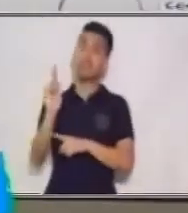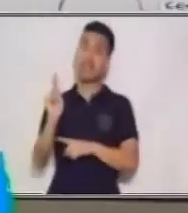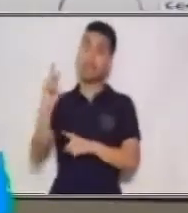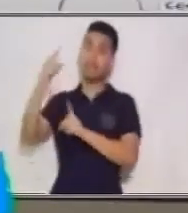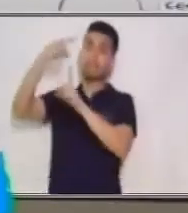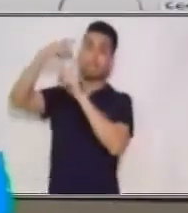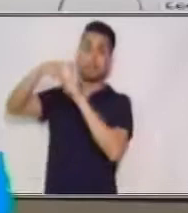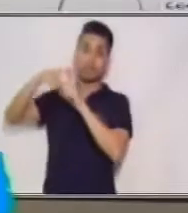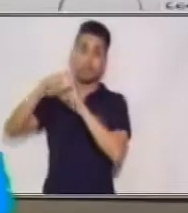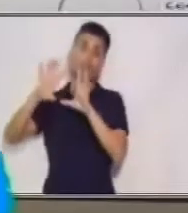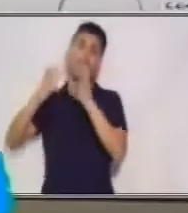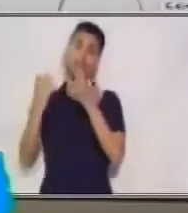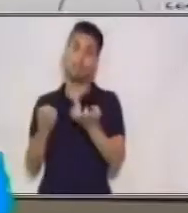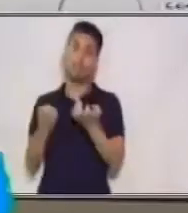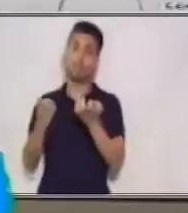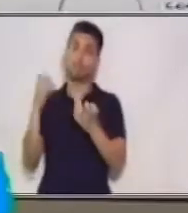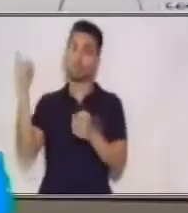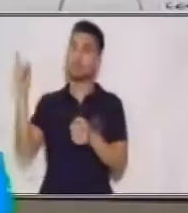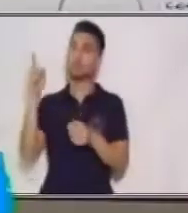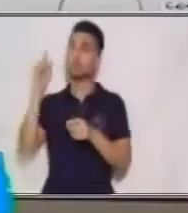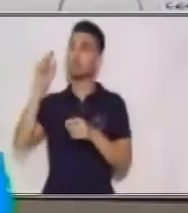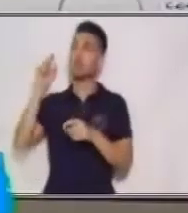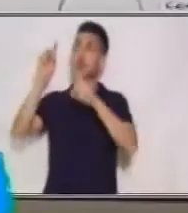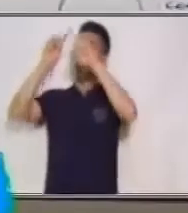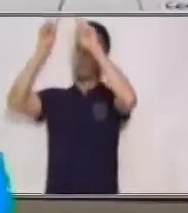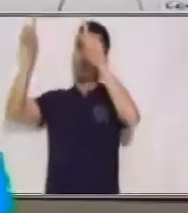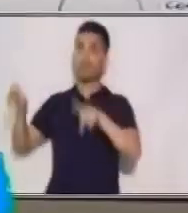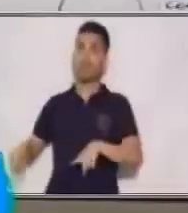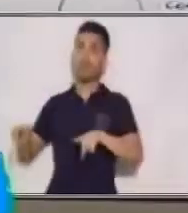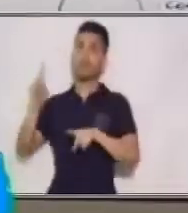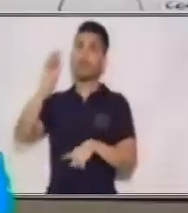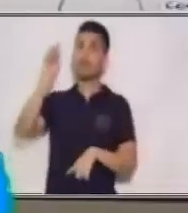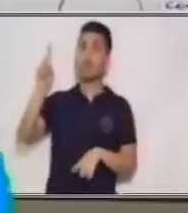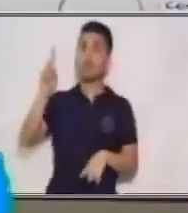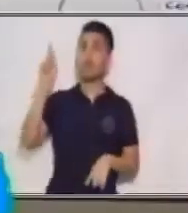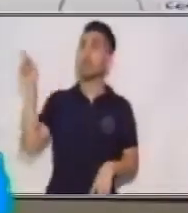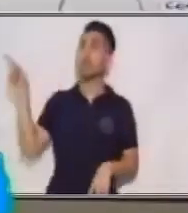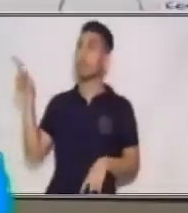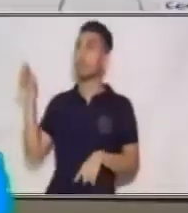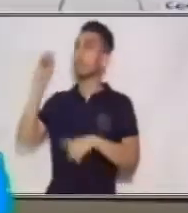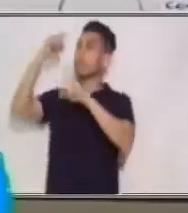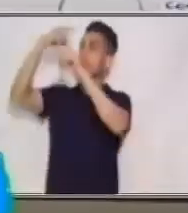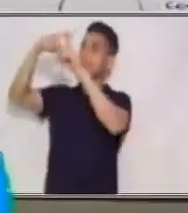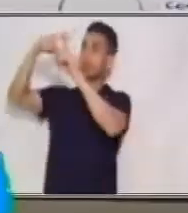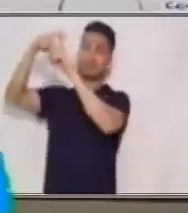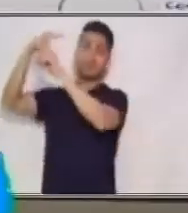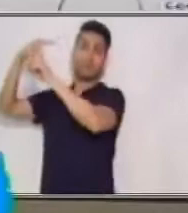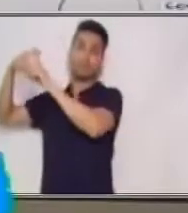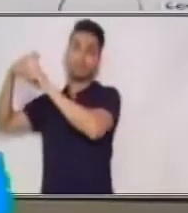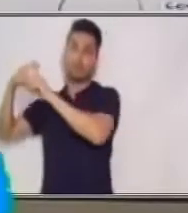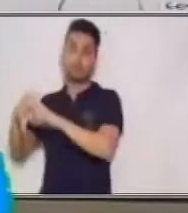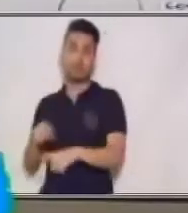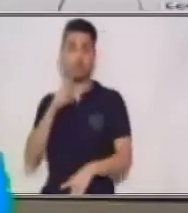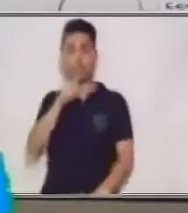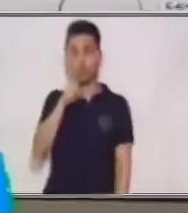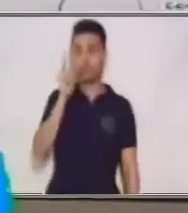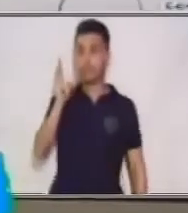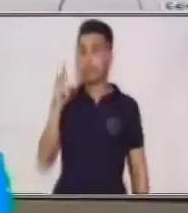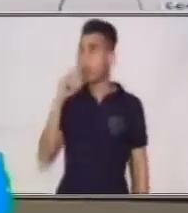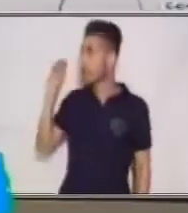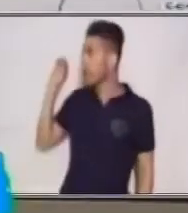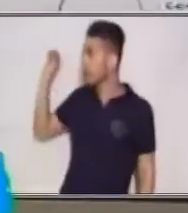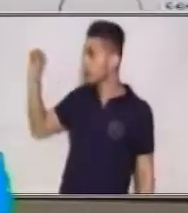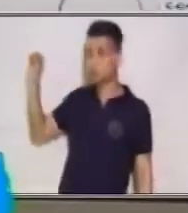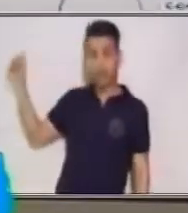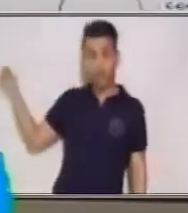y positivos en Y. Por eso es que siempre que encontremos aquí un valor en el primer cuadrante, ambos van a